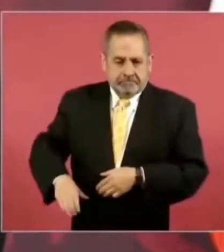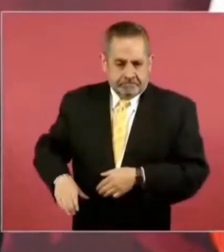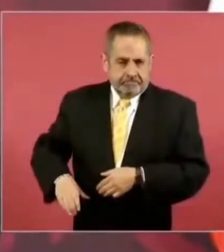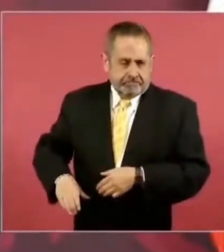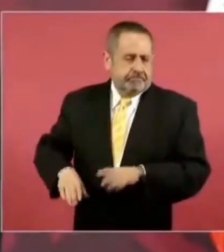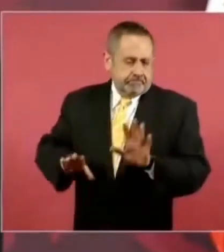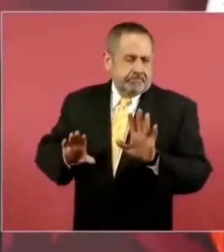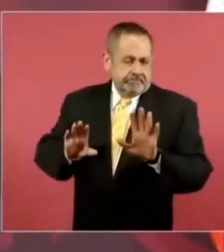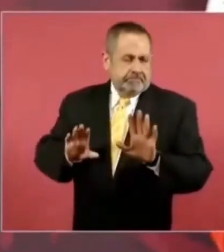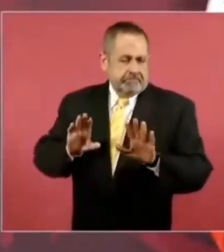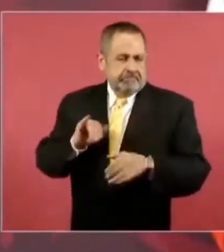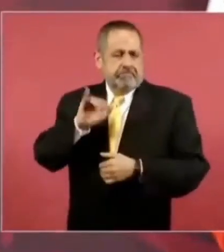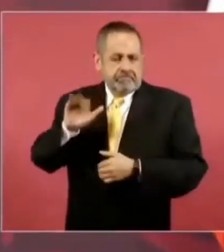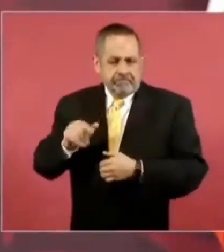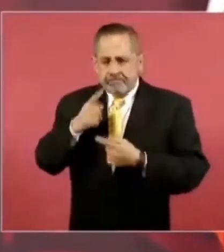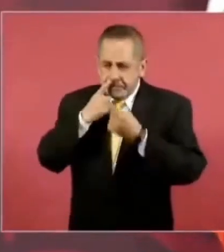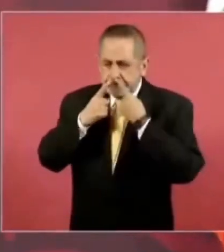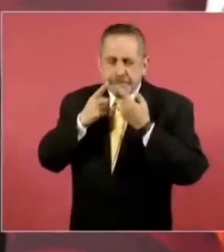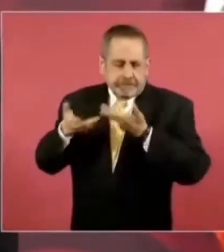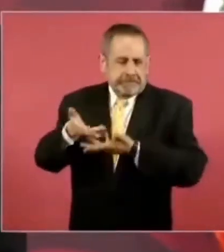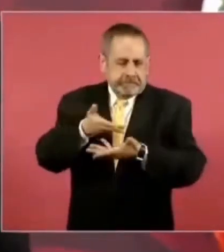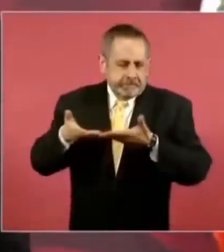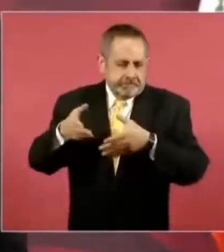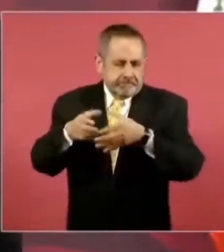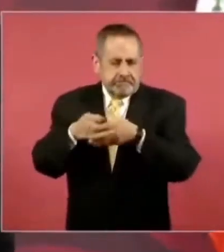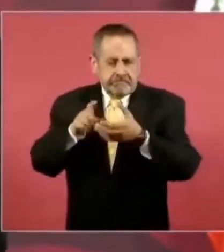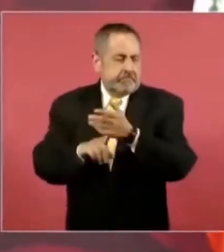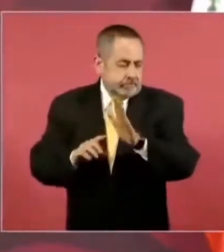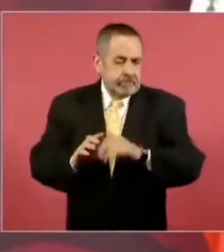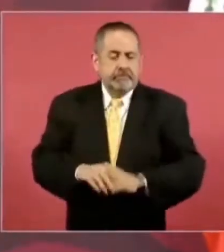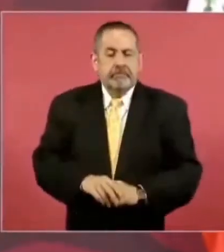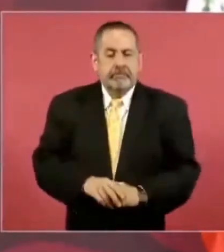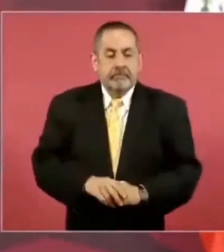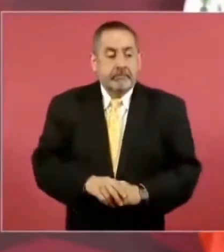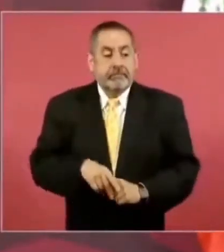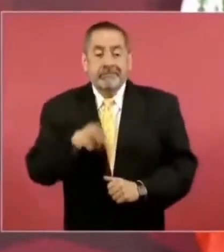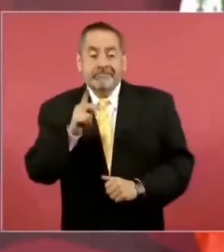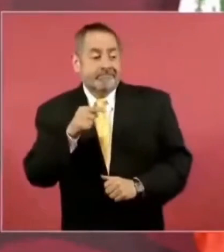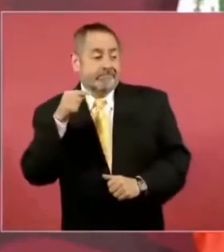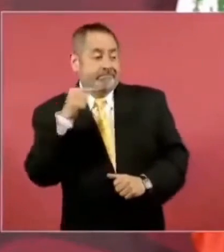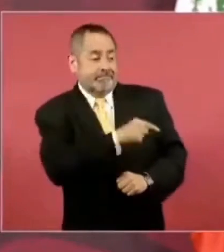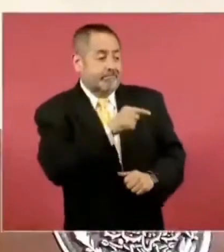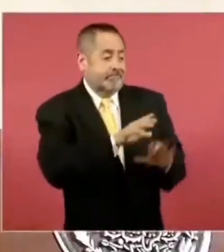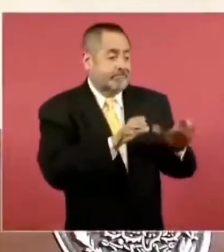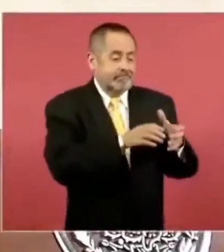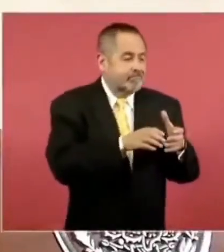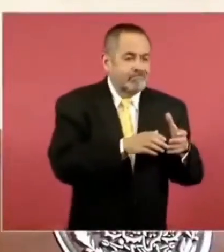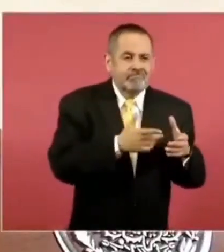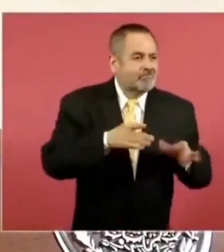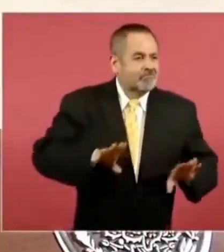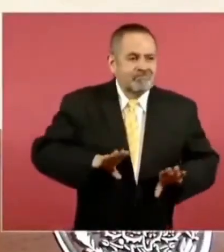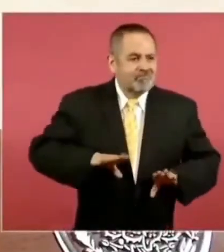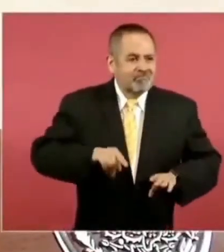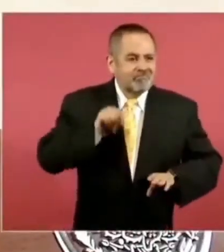Y como a los del bloque conservador no les convenía,